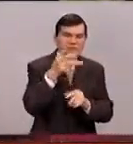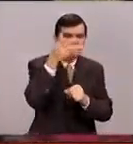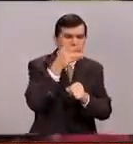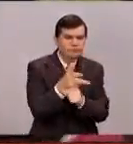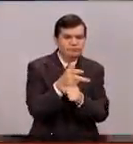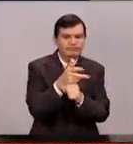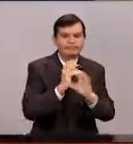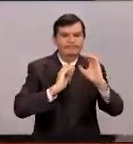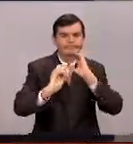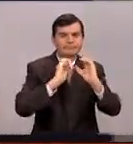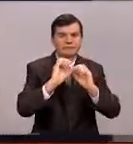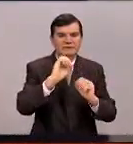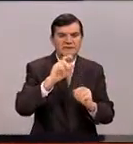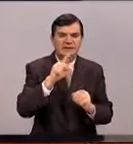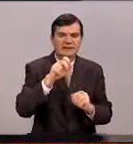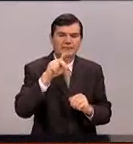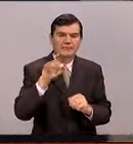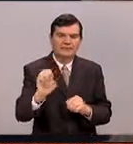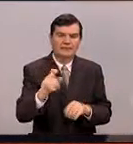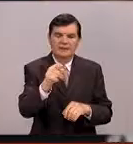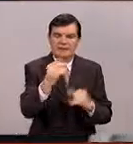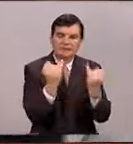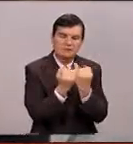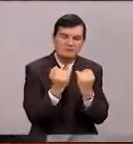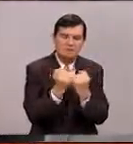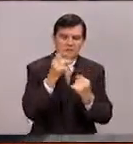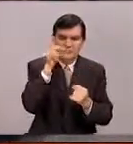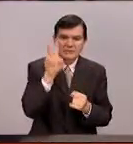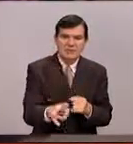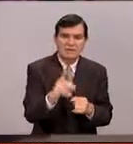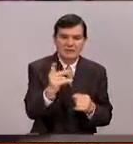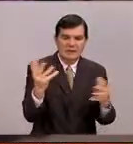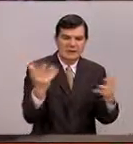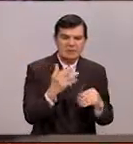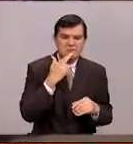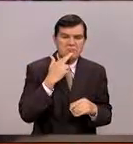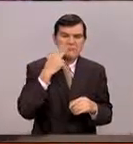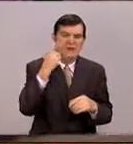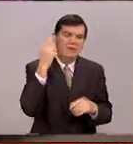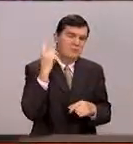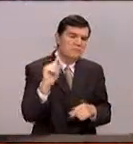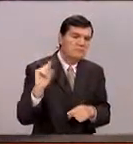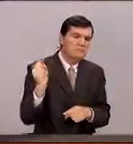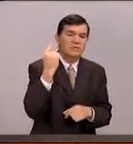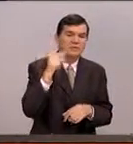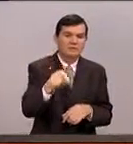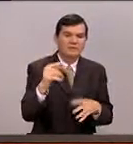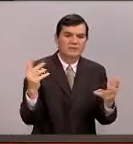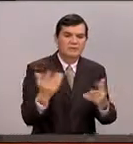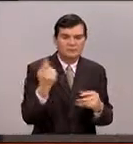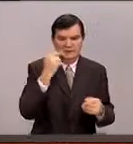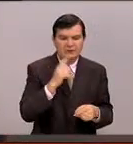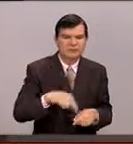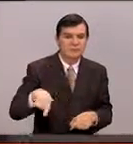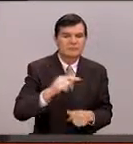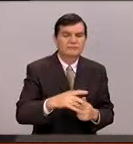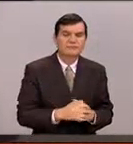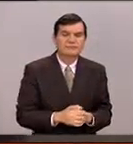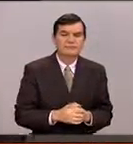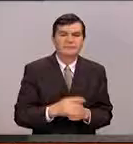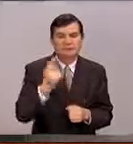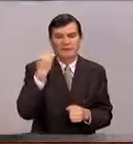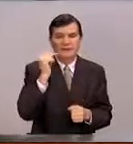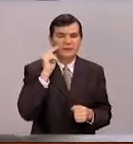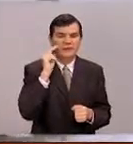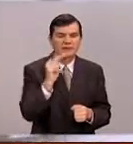que es la base del Skype. Y esa parte realmente yo creo que es la más emotiva para nosotros, para